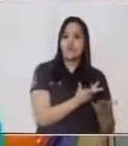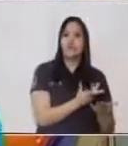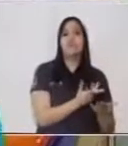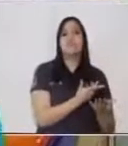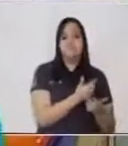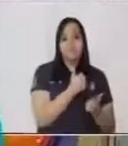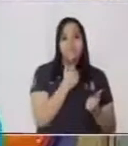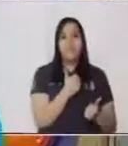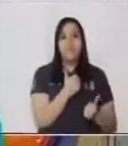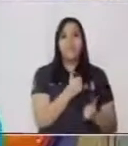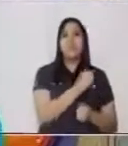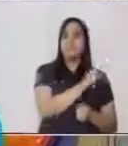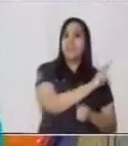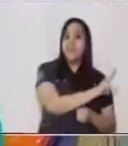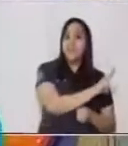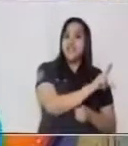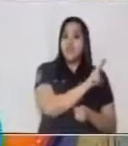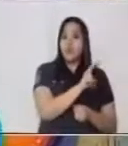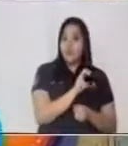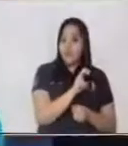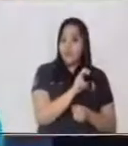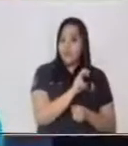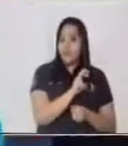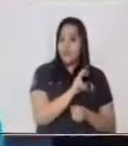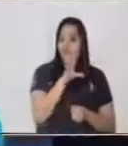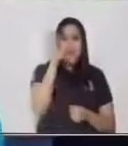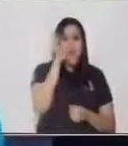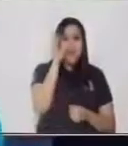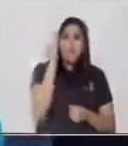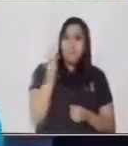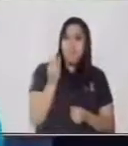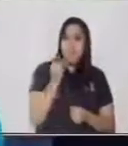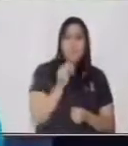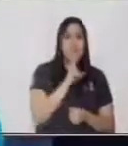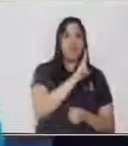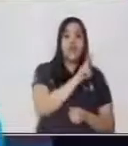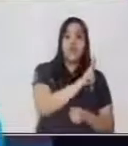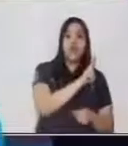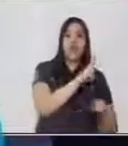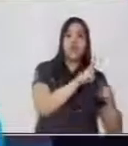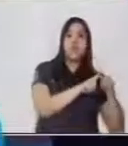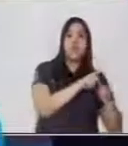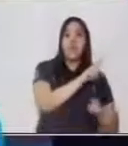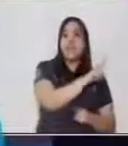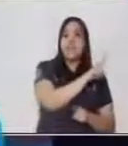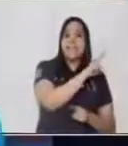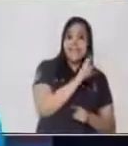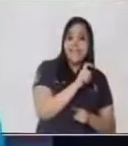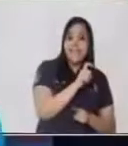Perfecto. Sería 200. Entonces, acá encontramos el número